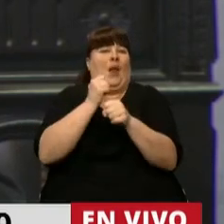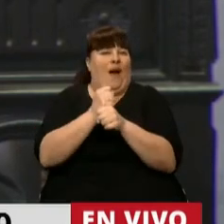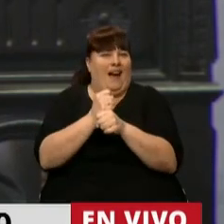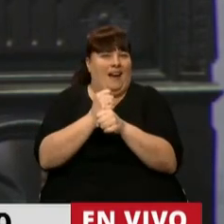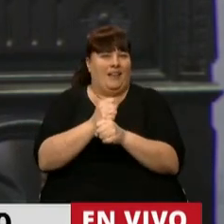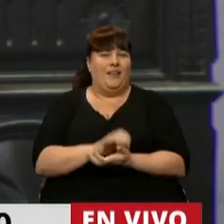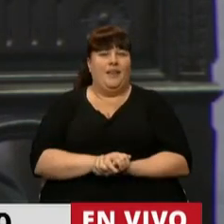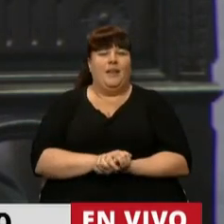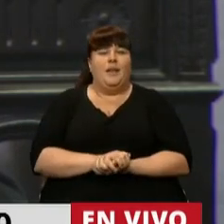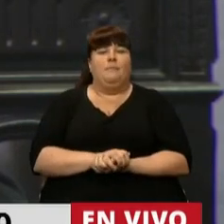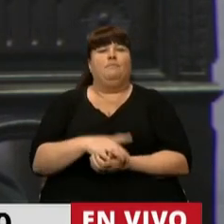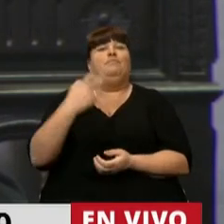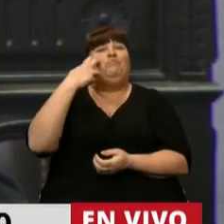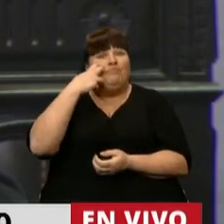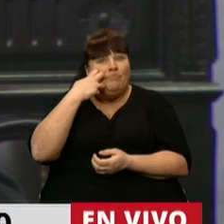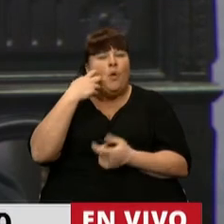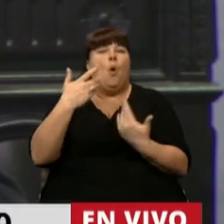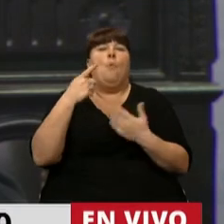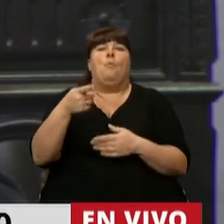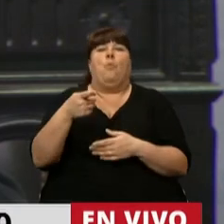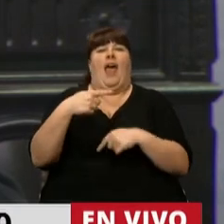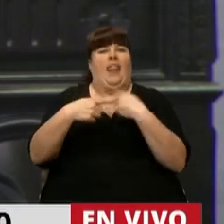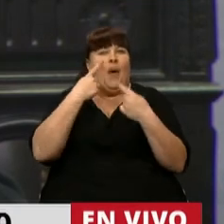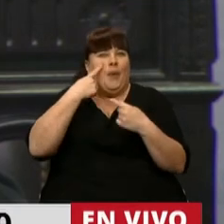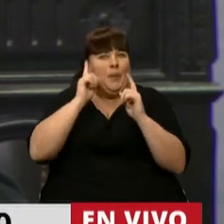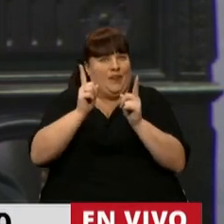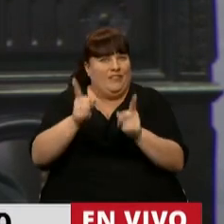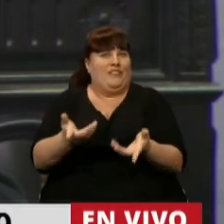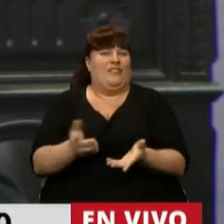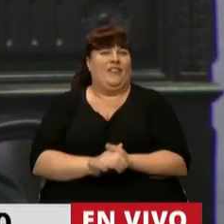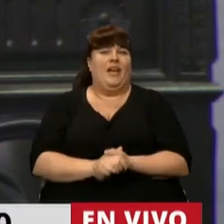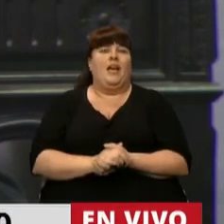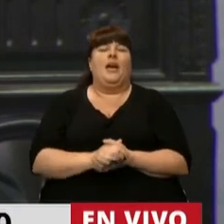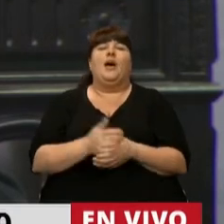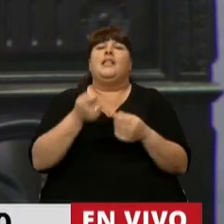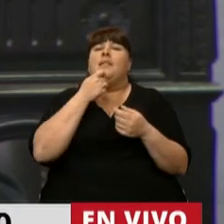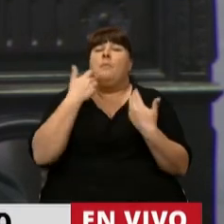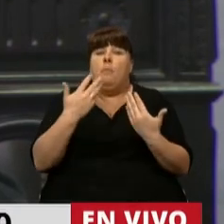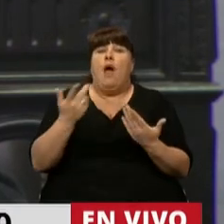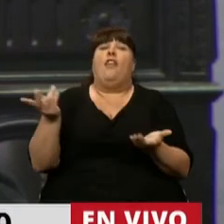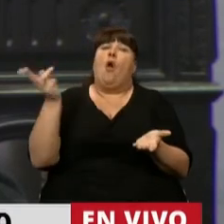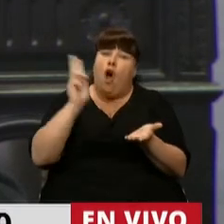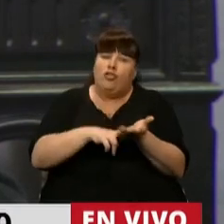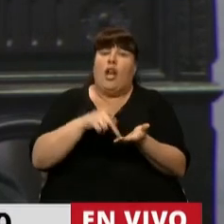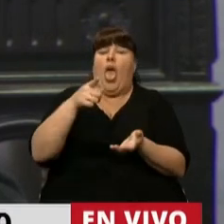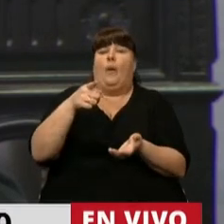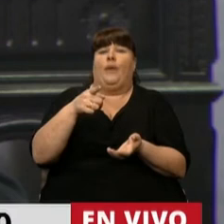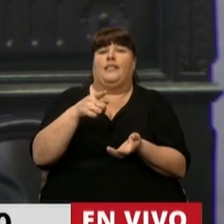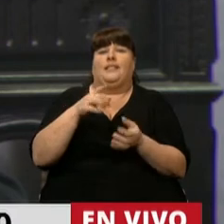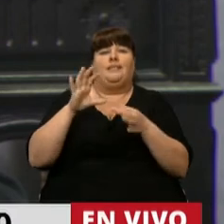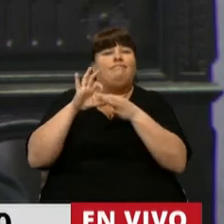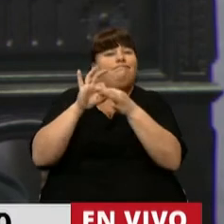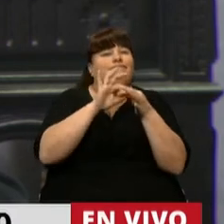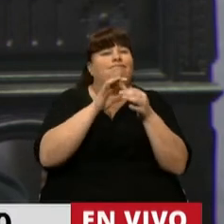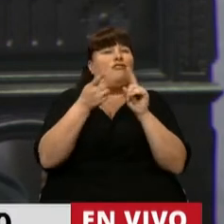Que nuestros ancianos tengan la posibilidad de seguir viviendo. Que podamos nuevamente tener los